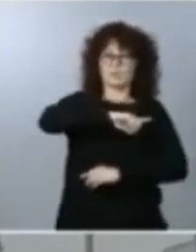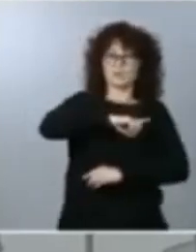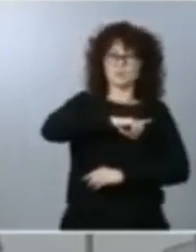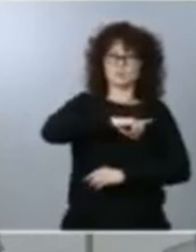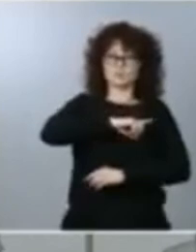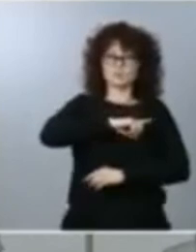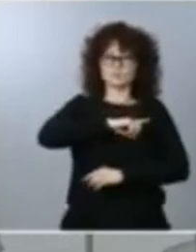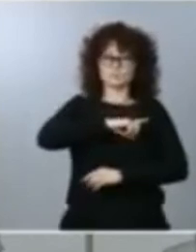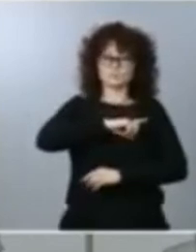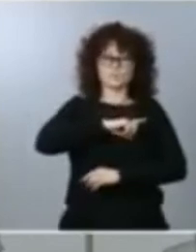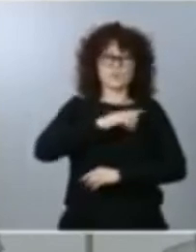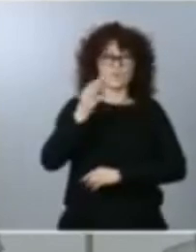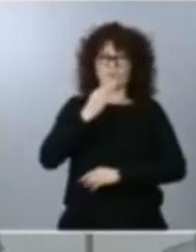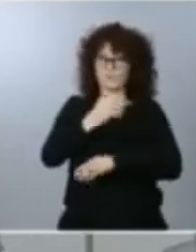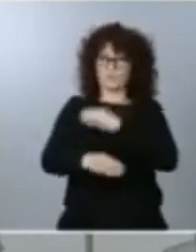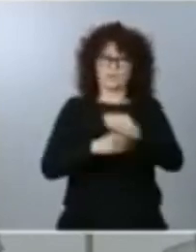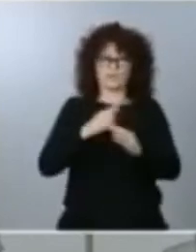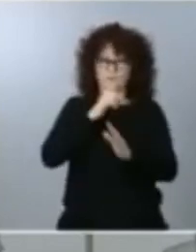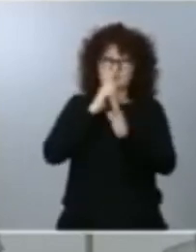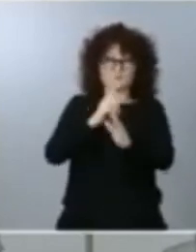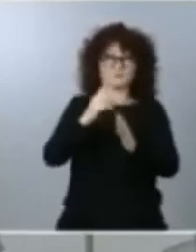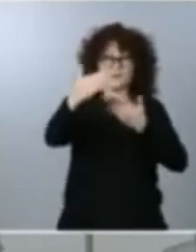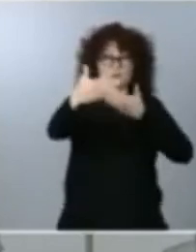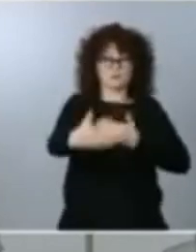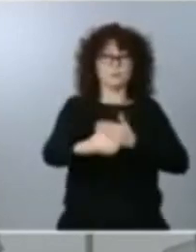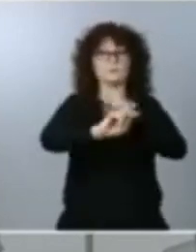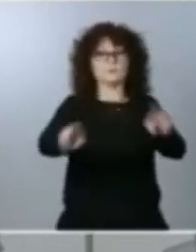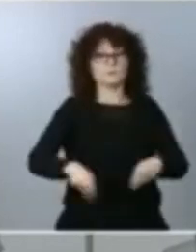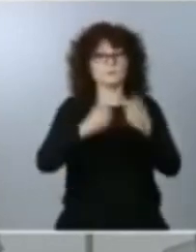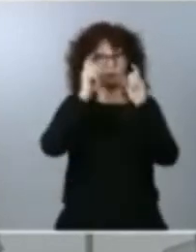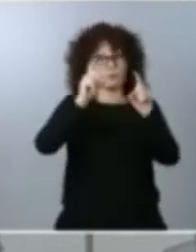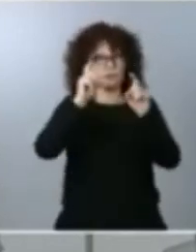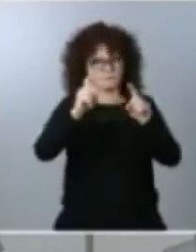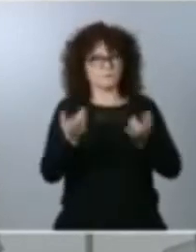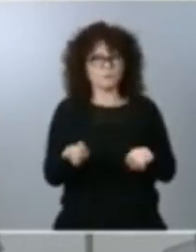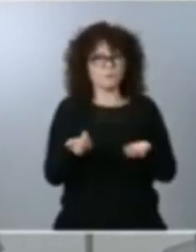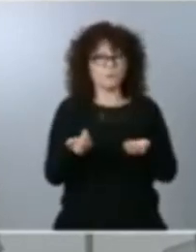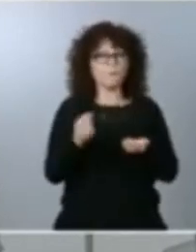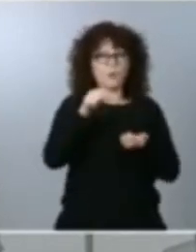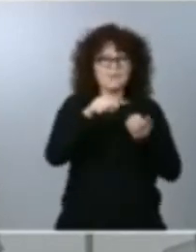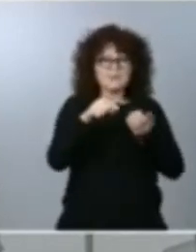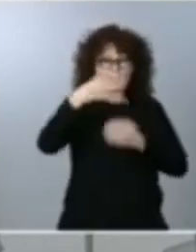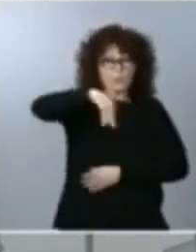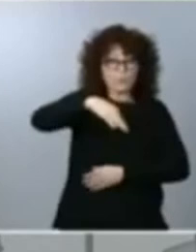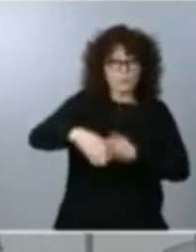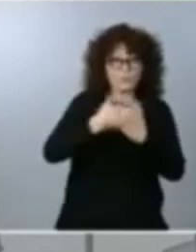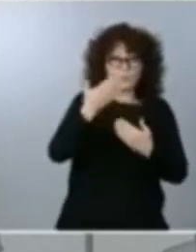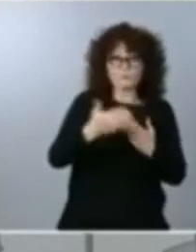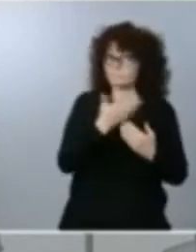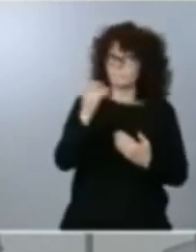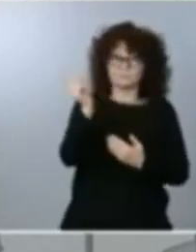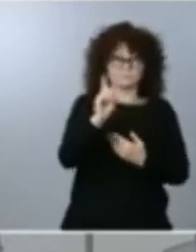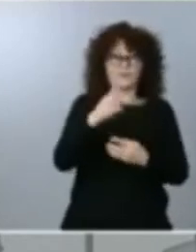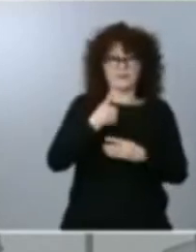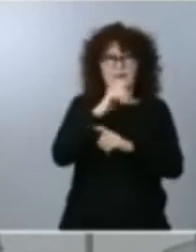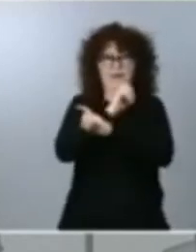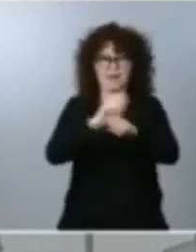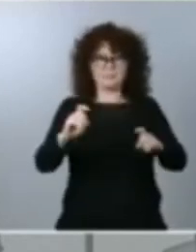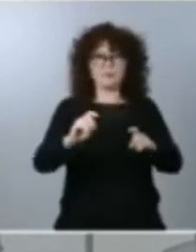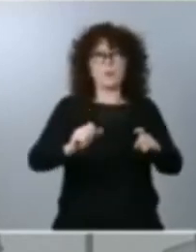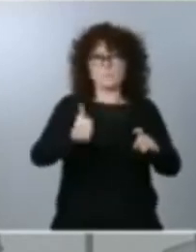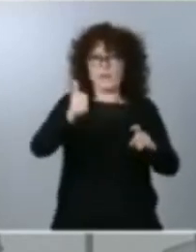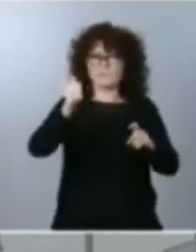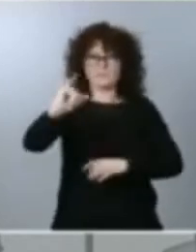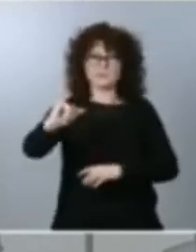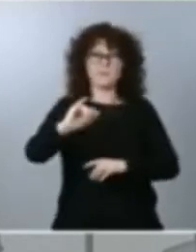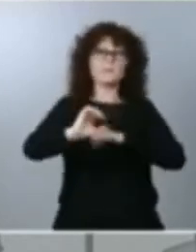de nuestro sistema educativo y ya les anuncio además que no va a ser la única modernización que vamos a hacer una vez aprobada la nueva ley